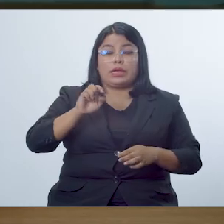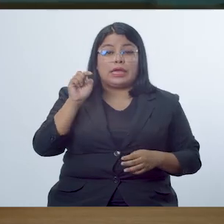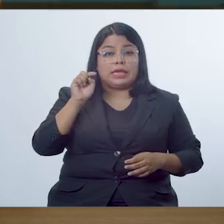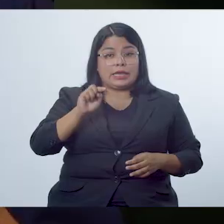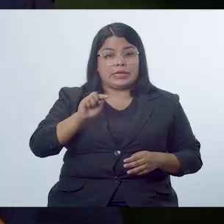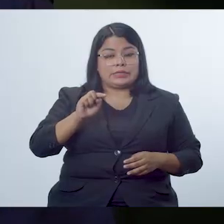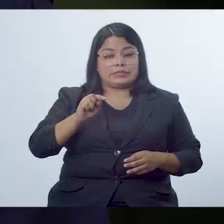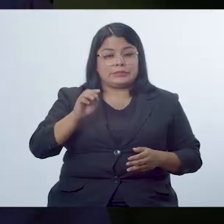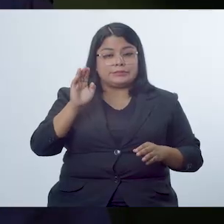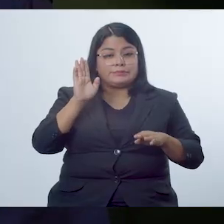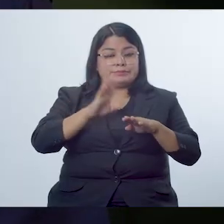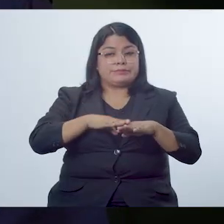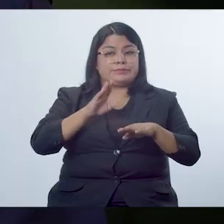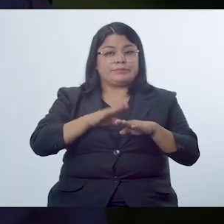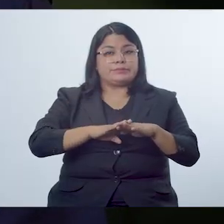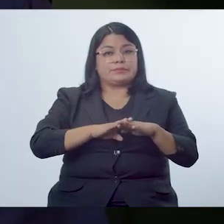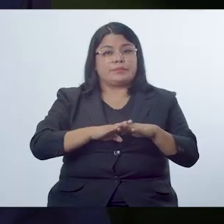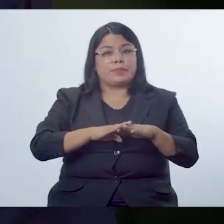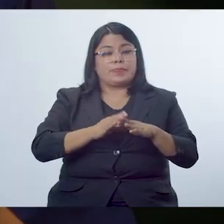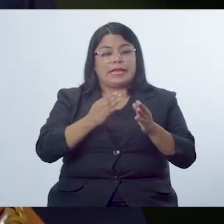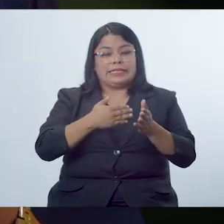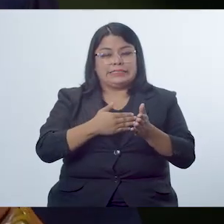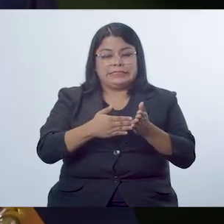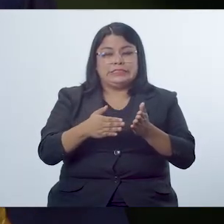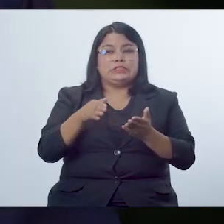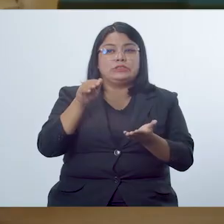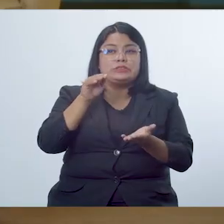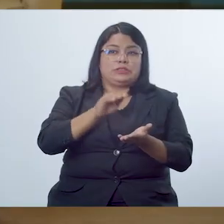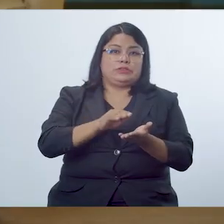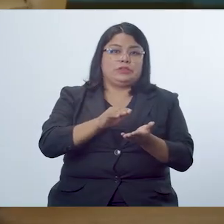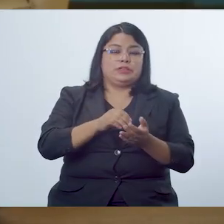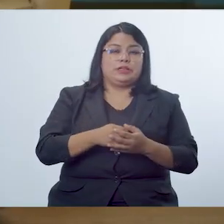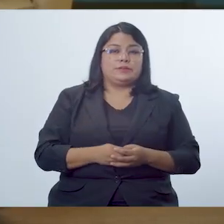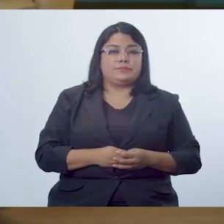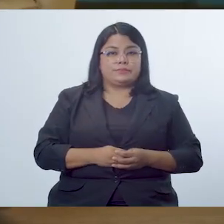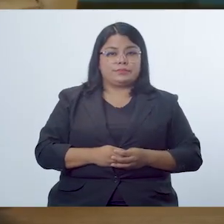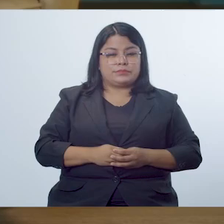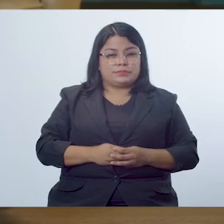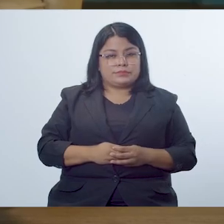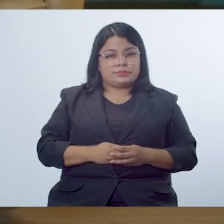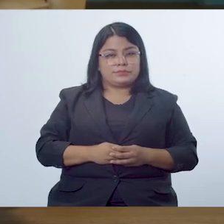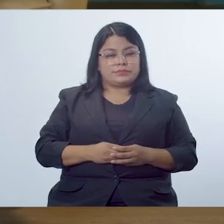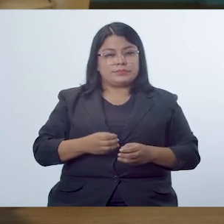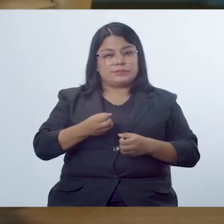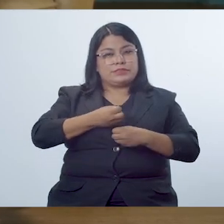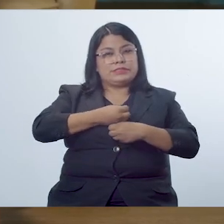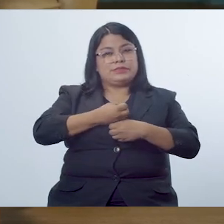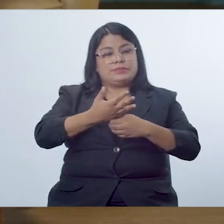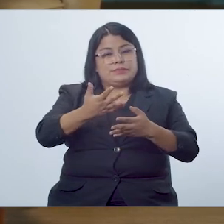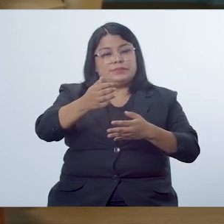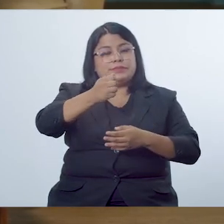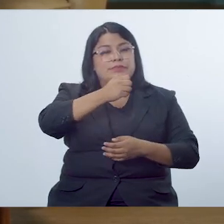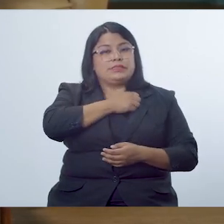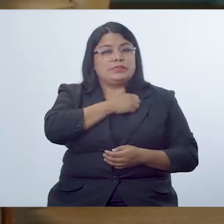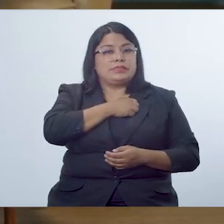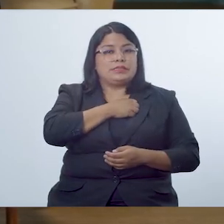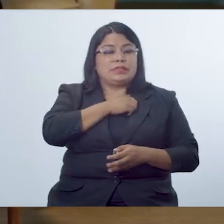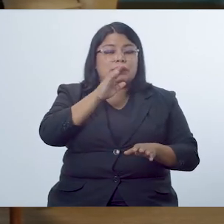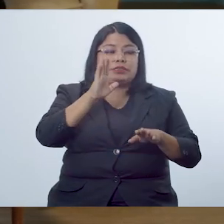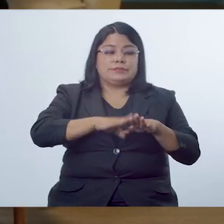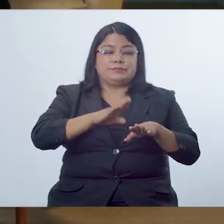evalúa. Ese producto se anuncia en la entrada de unidad. En la entrada de unidad se dice producto